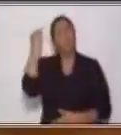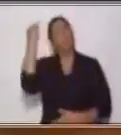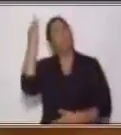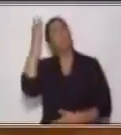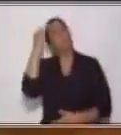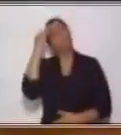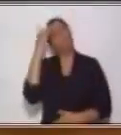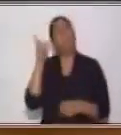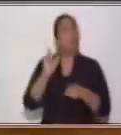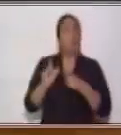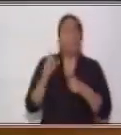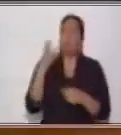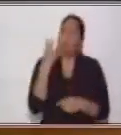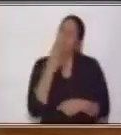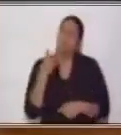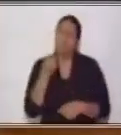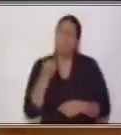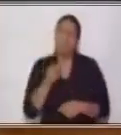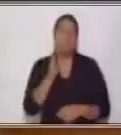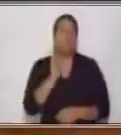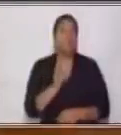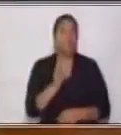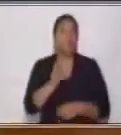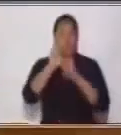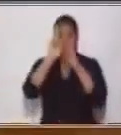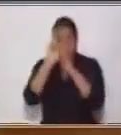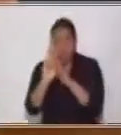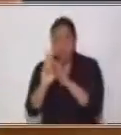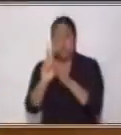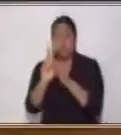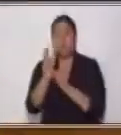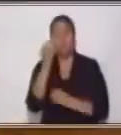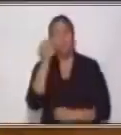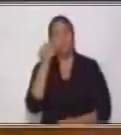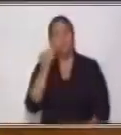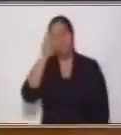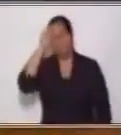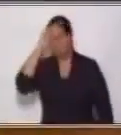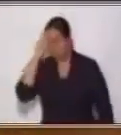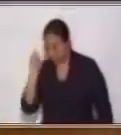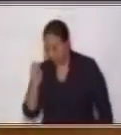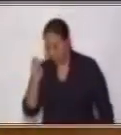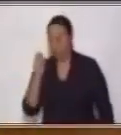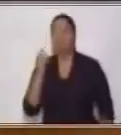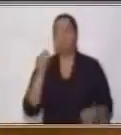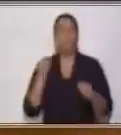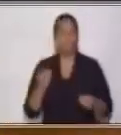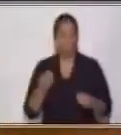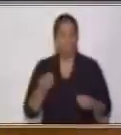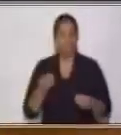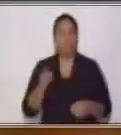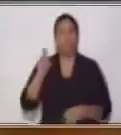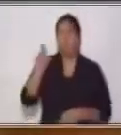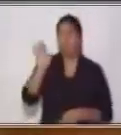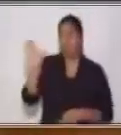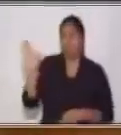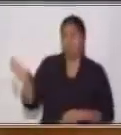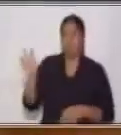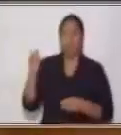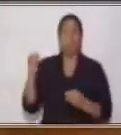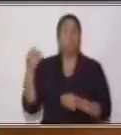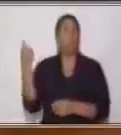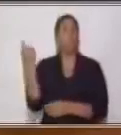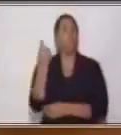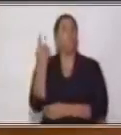les debemos siempre, sí, les debemos siempre mucho, mucho respeto. Ellos son muy importantes